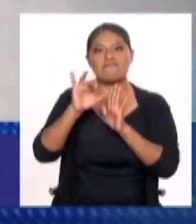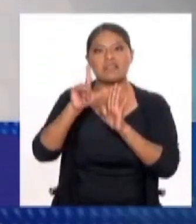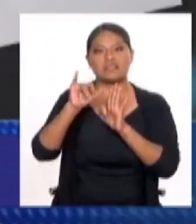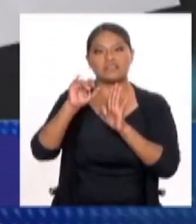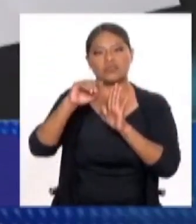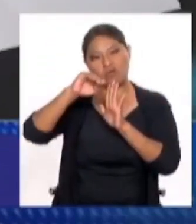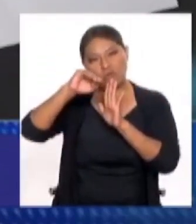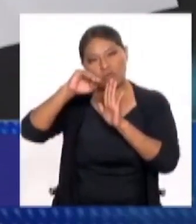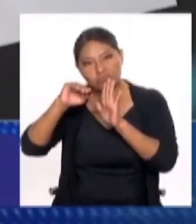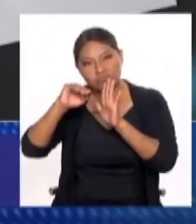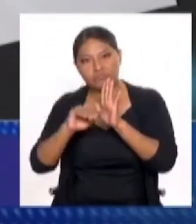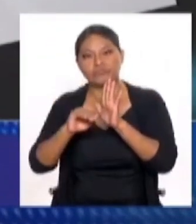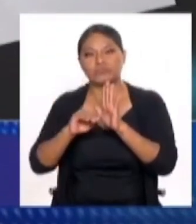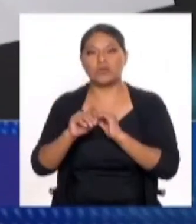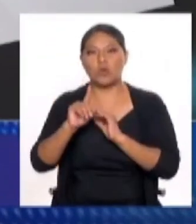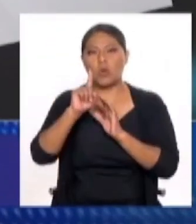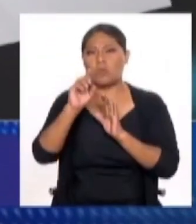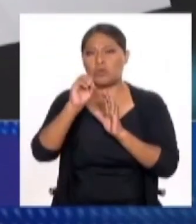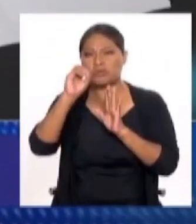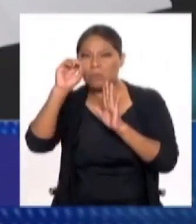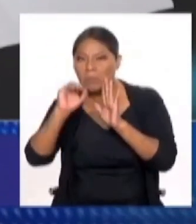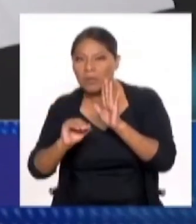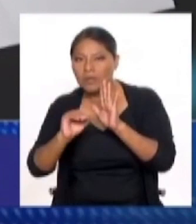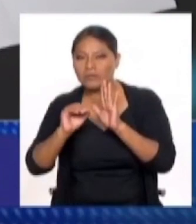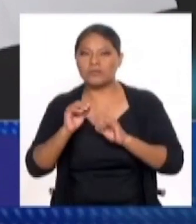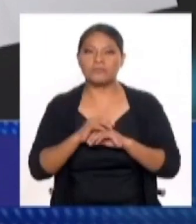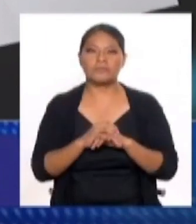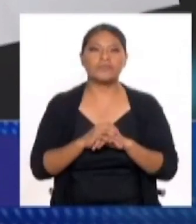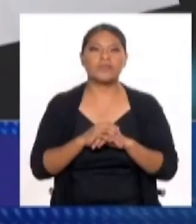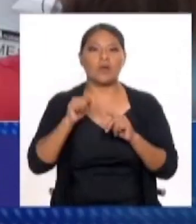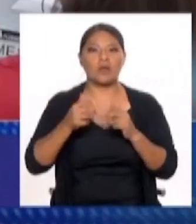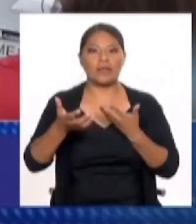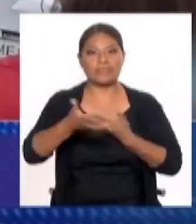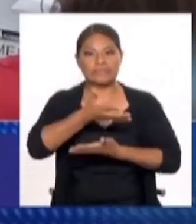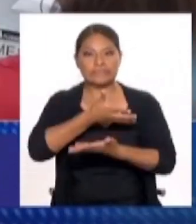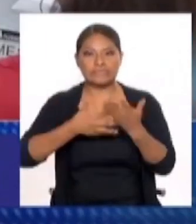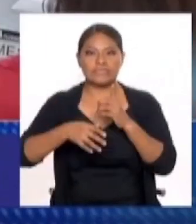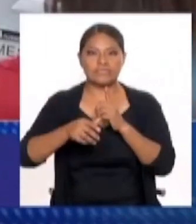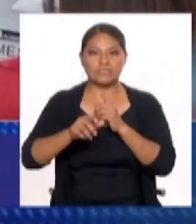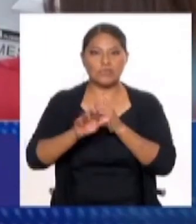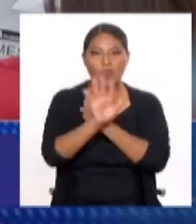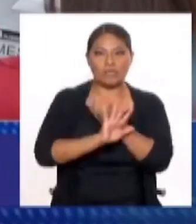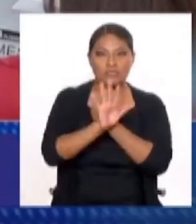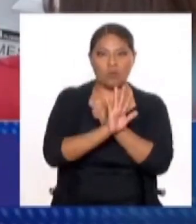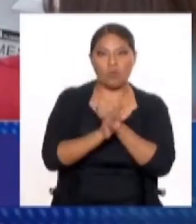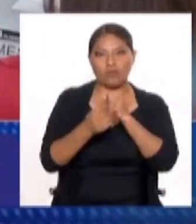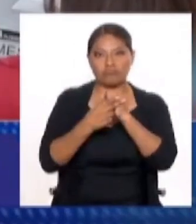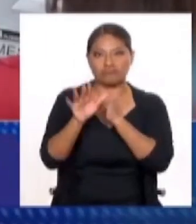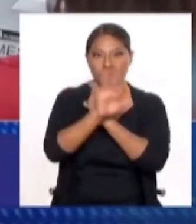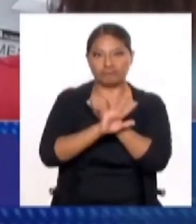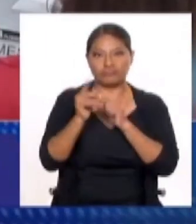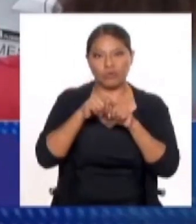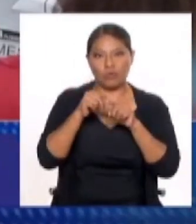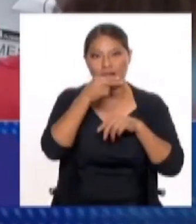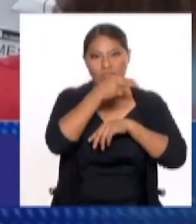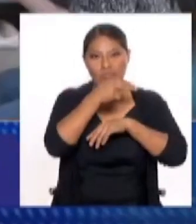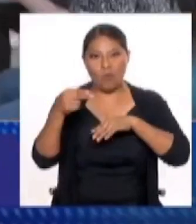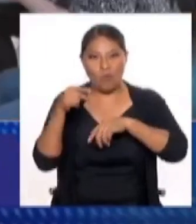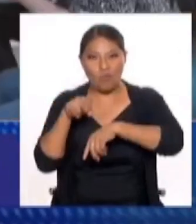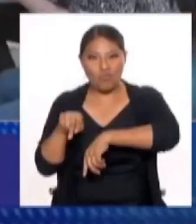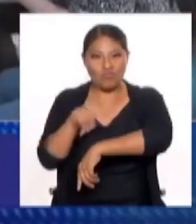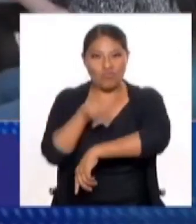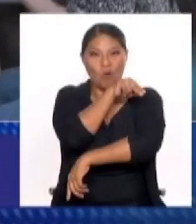dígito, la crisis de seguridad que afecta a las regiones, principalmente a la región del norte, y la crisis